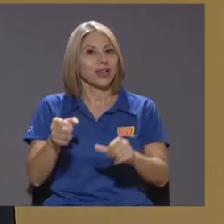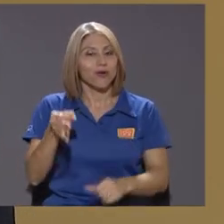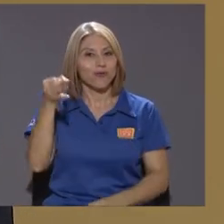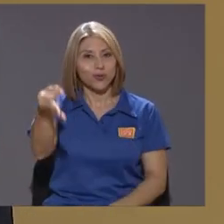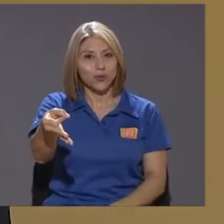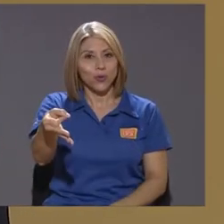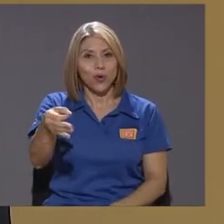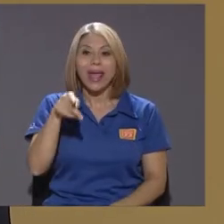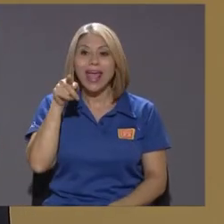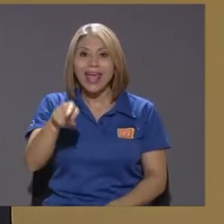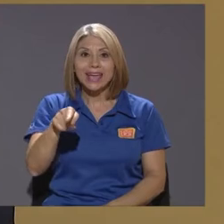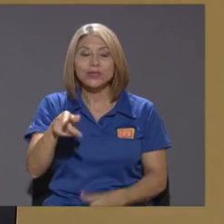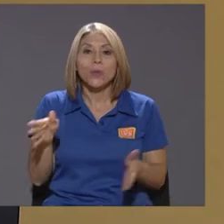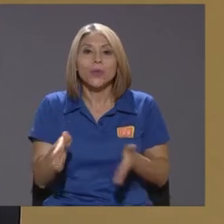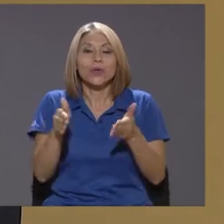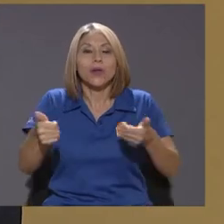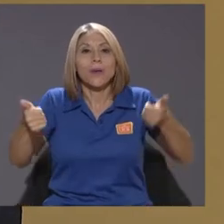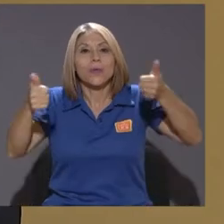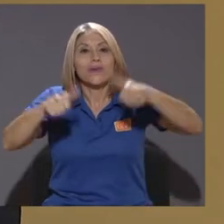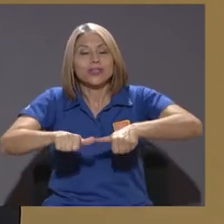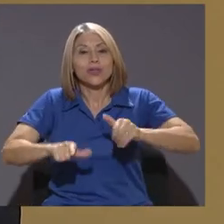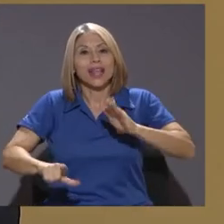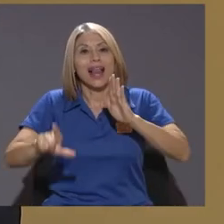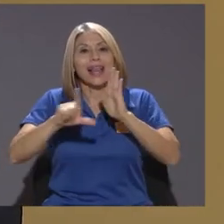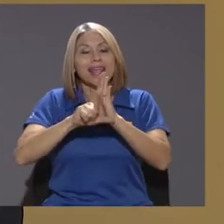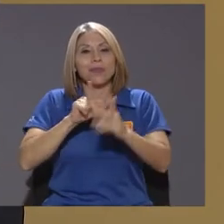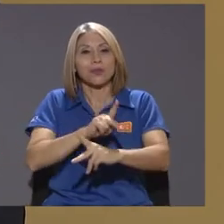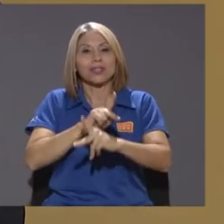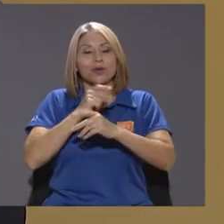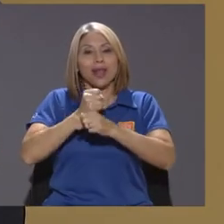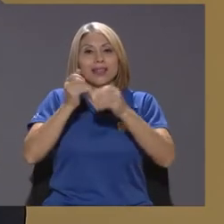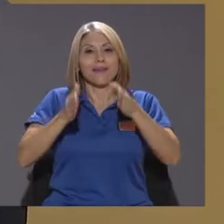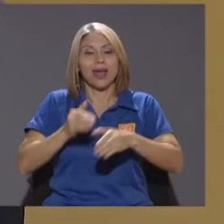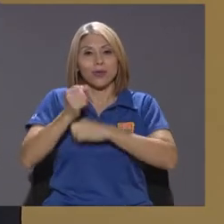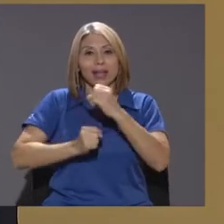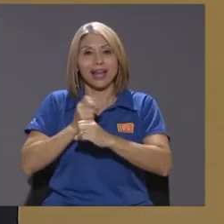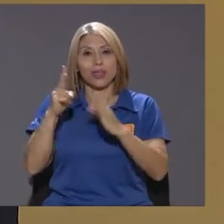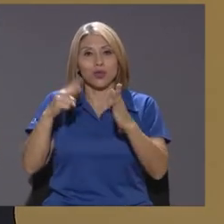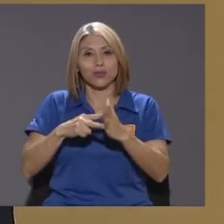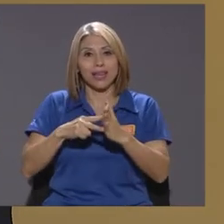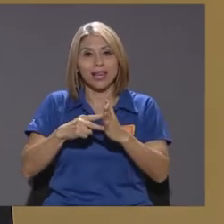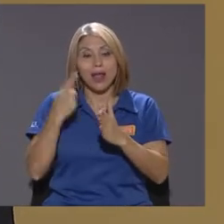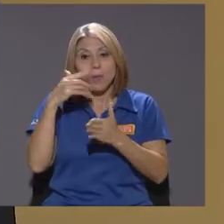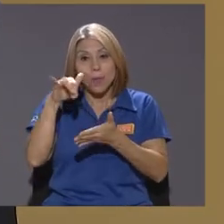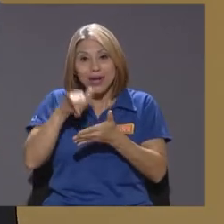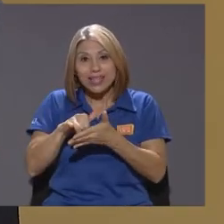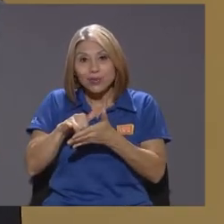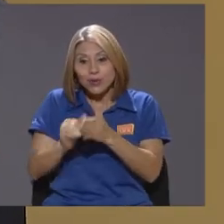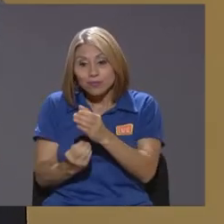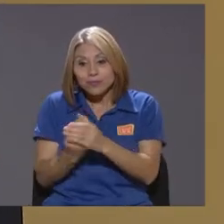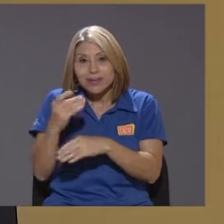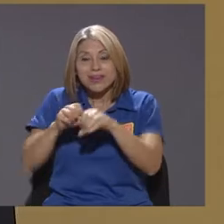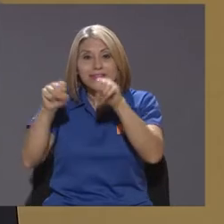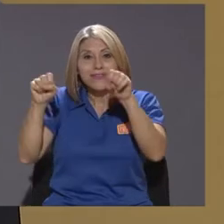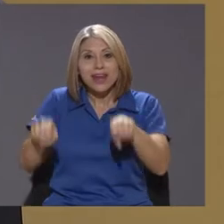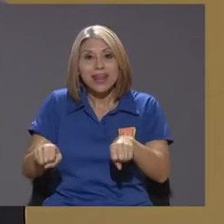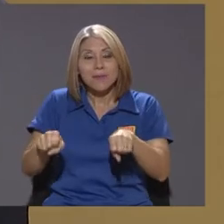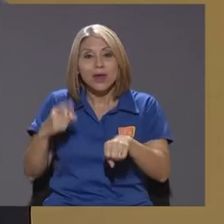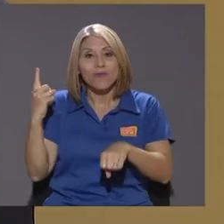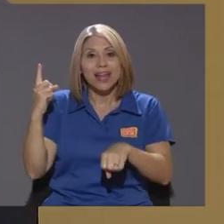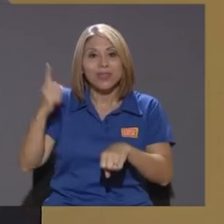la aprobación de la ley de protección al trabajador en el año 2000 eso fue lo que hizo que se creara el régimen obligatorio de pensiones o ROP